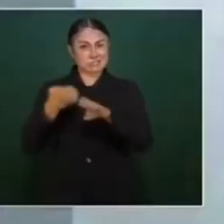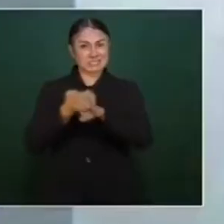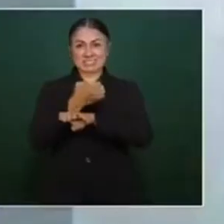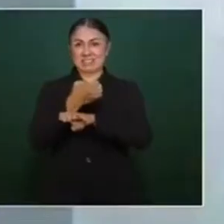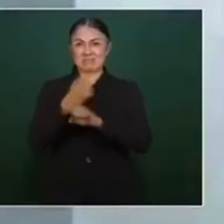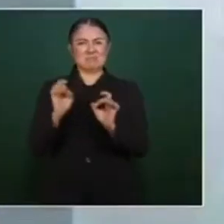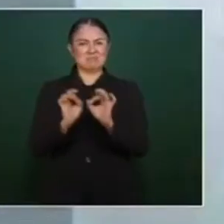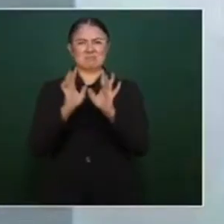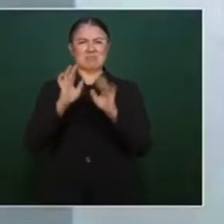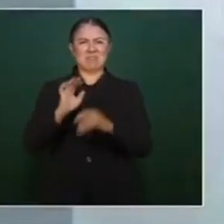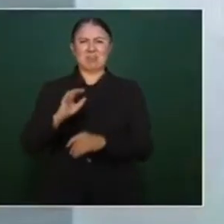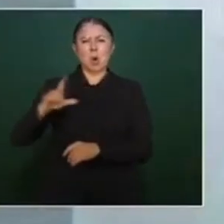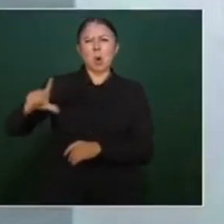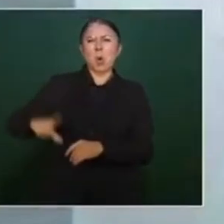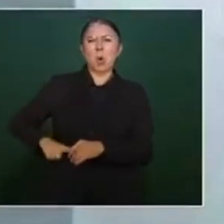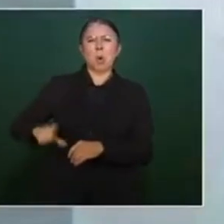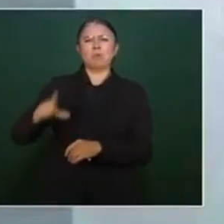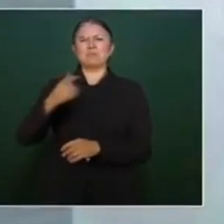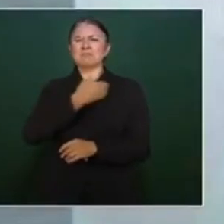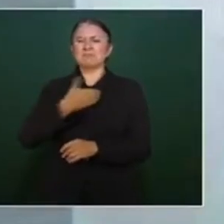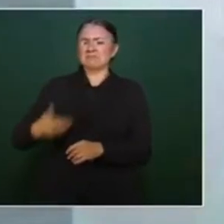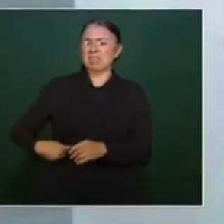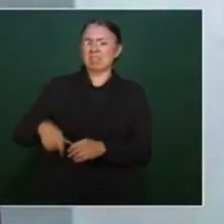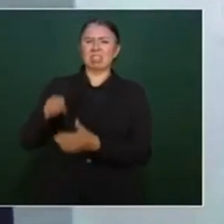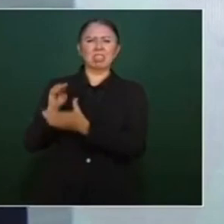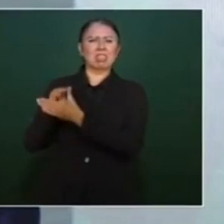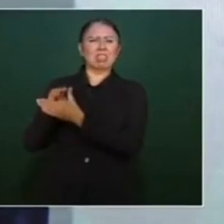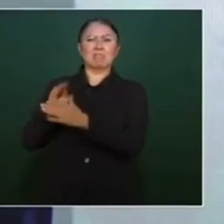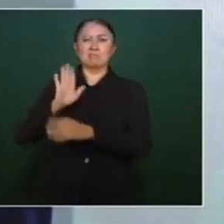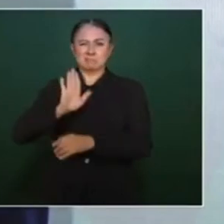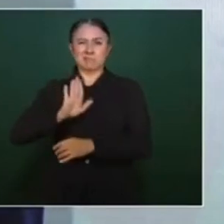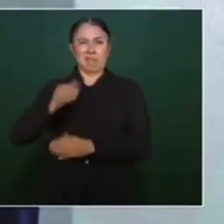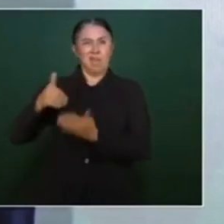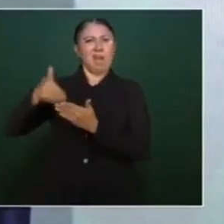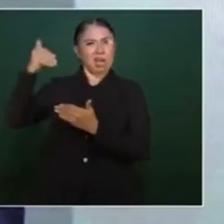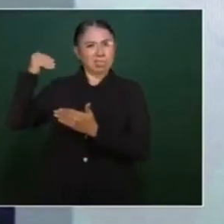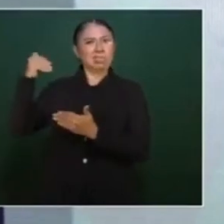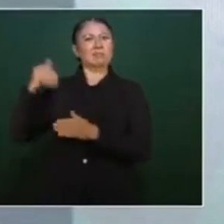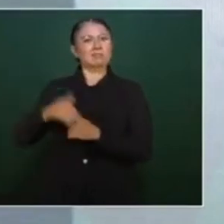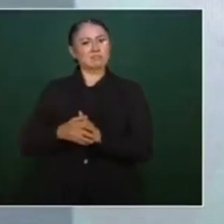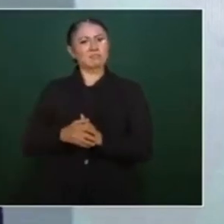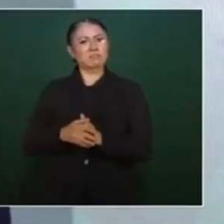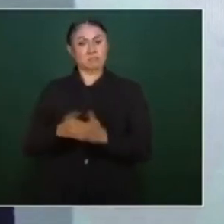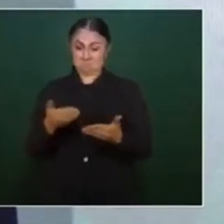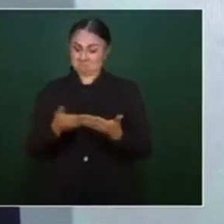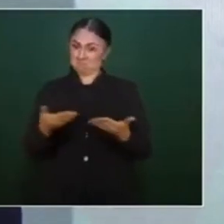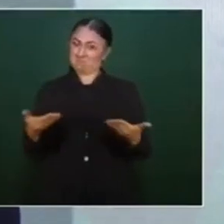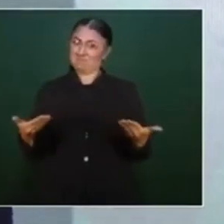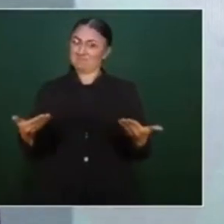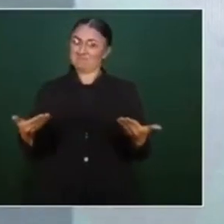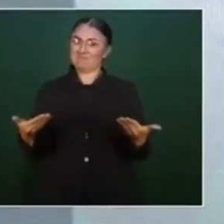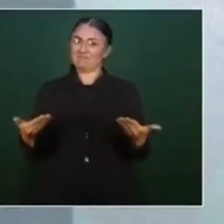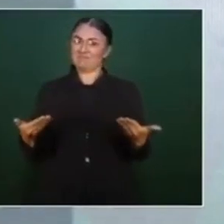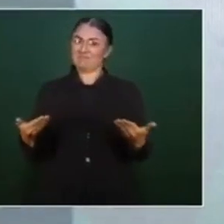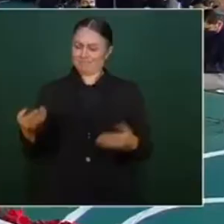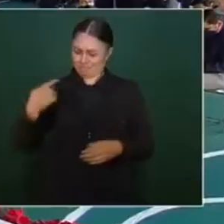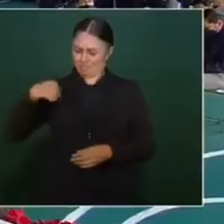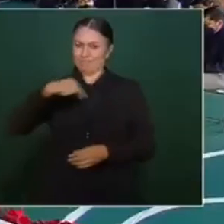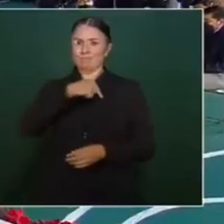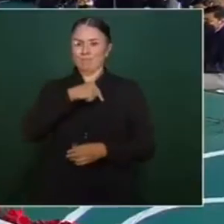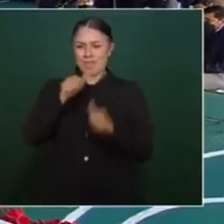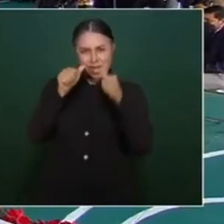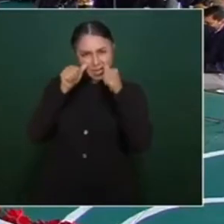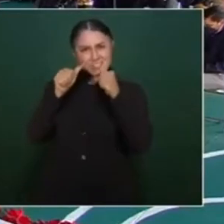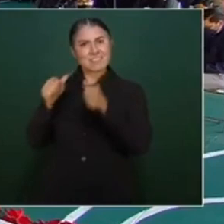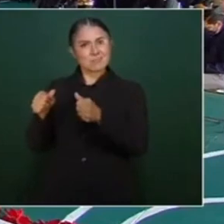Ahora estos tres estados están siendo atendidos como